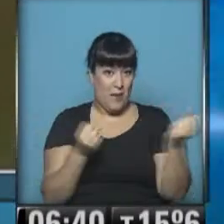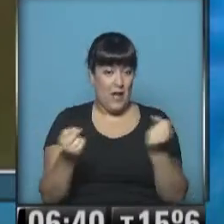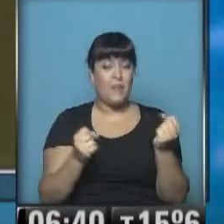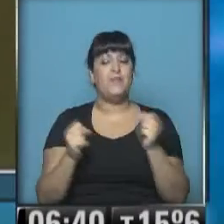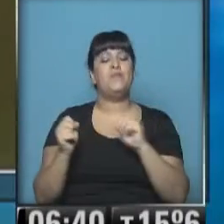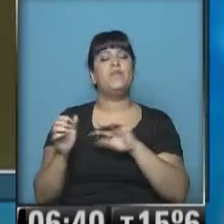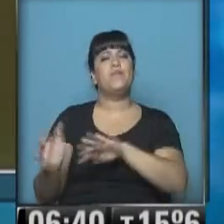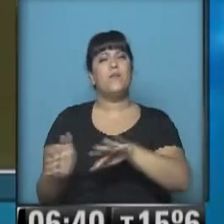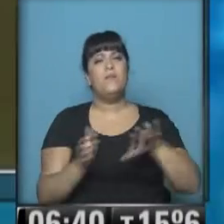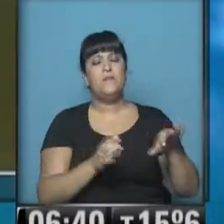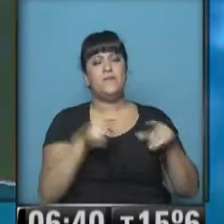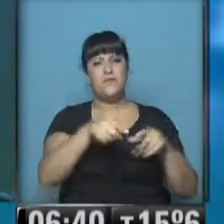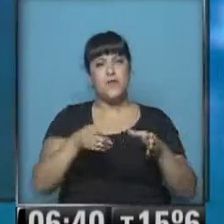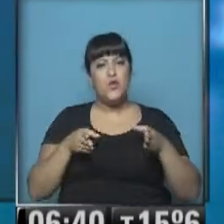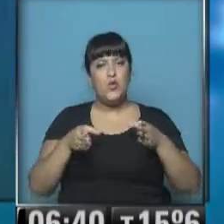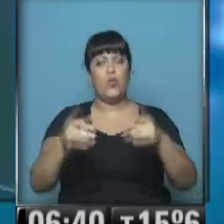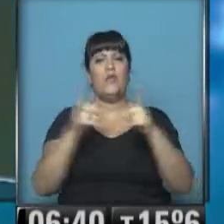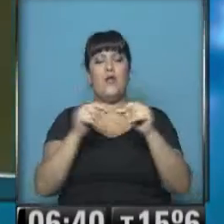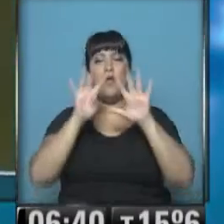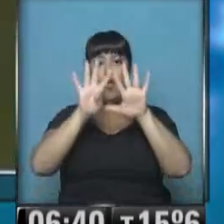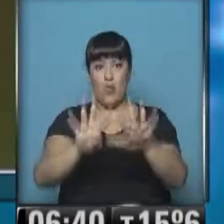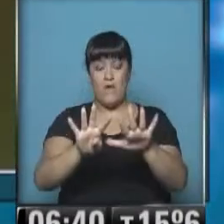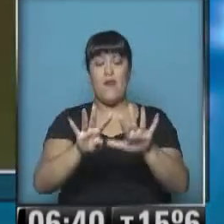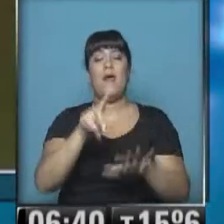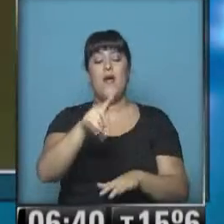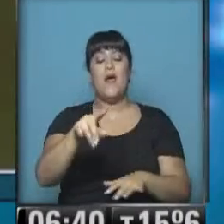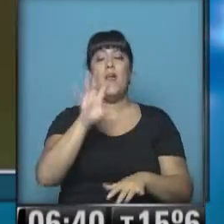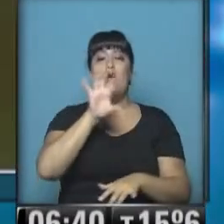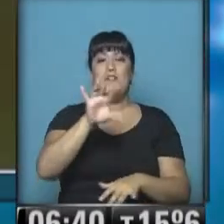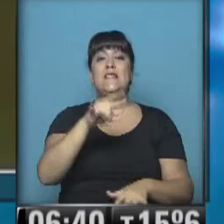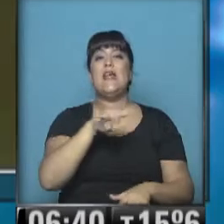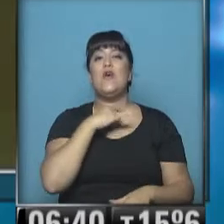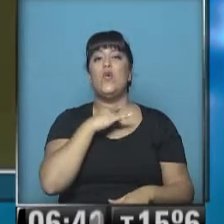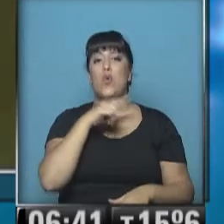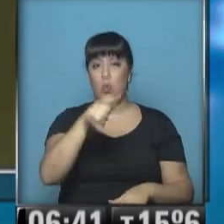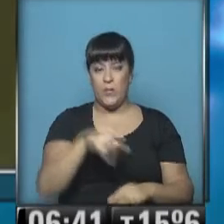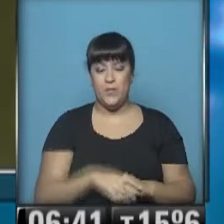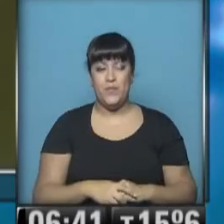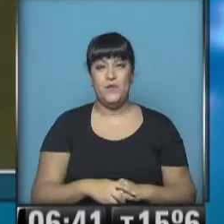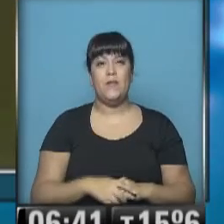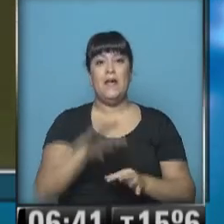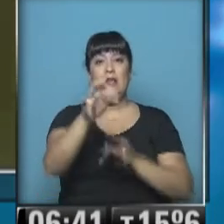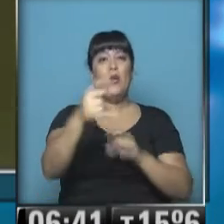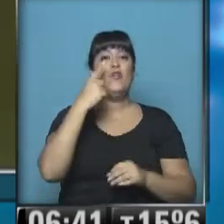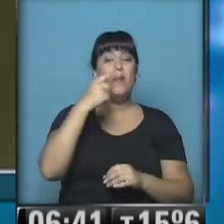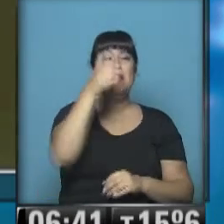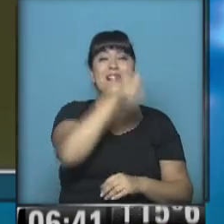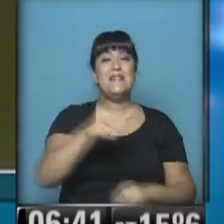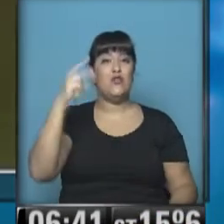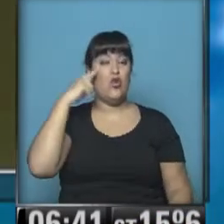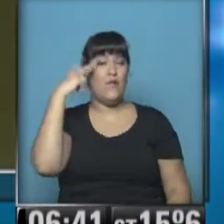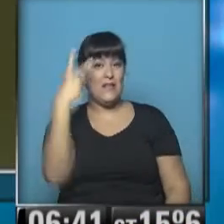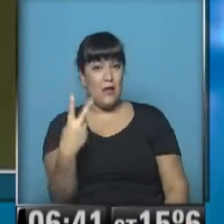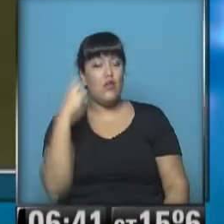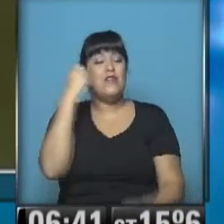De la ruta 3 nos vamos a la ruta 9, a Jujuy, al norte de nuestra geografía. Kilómetro 1692 y